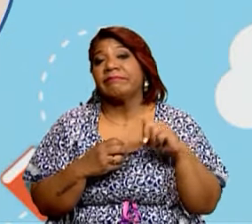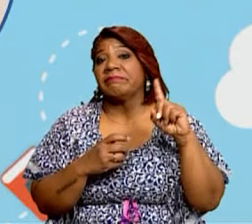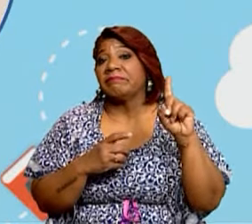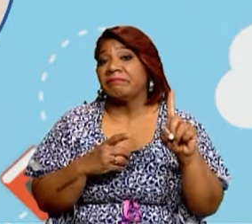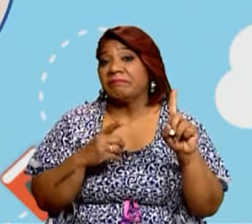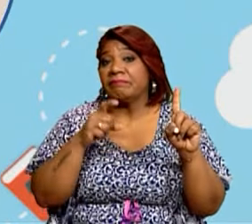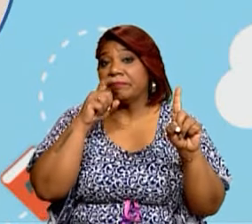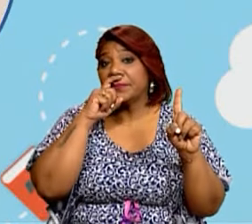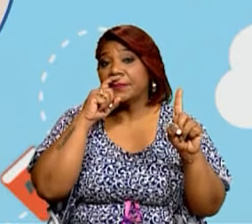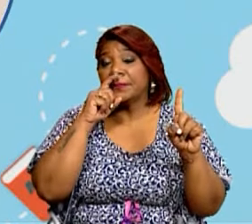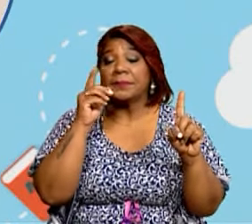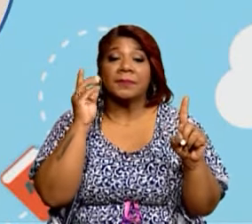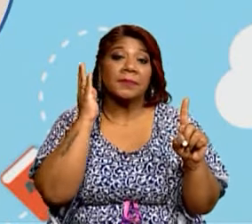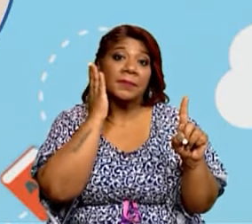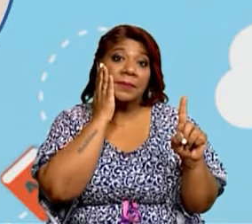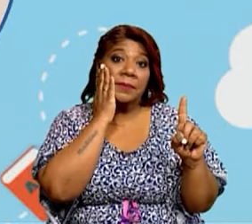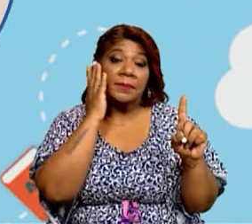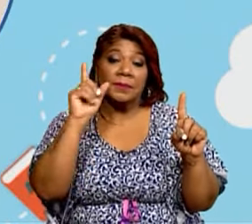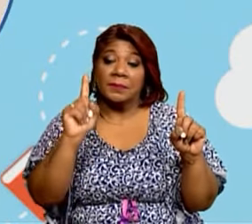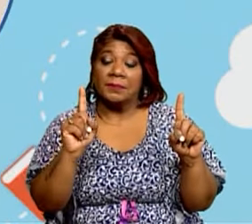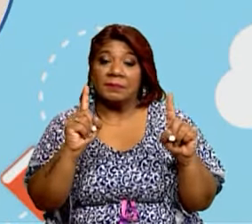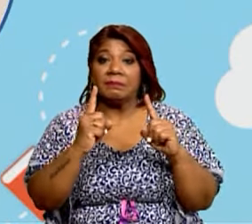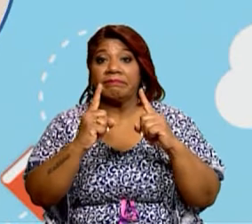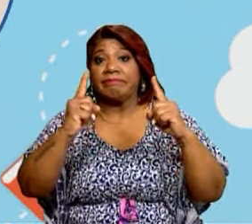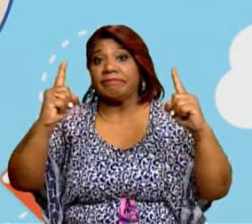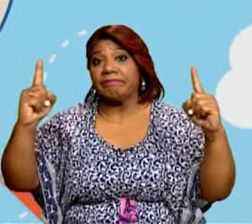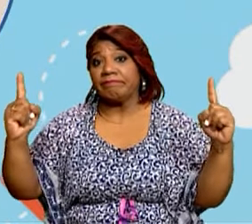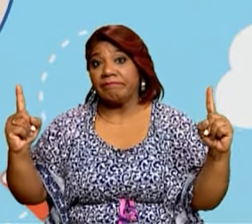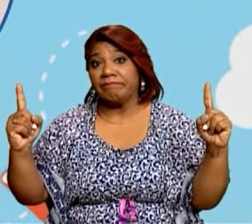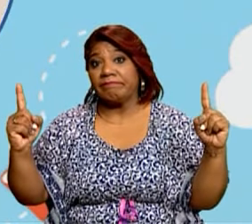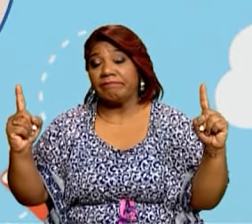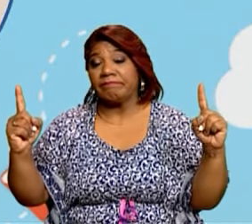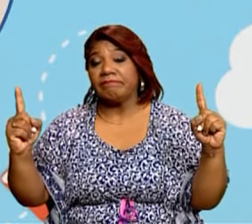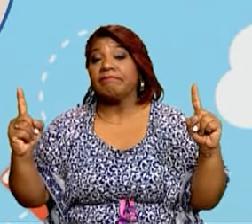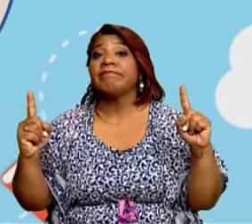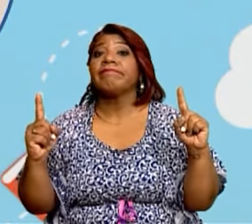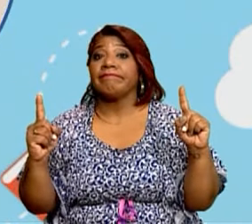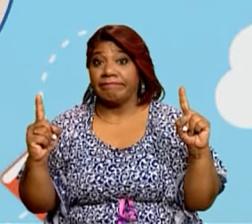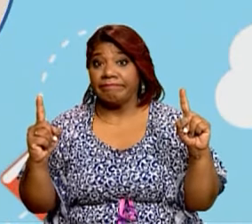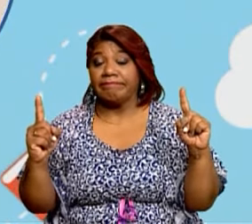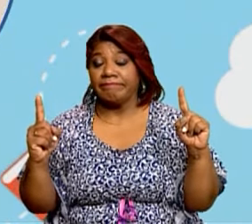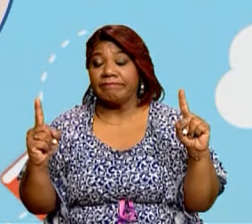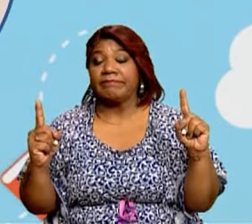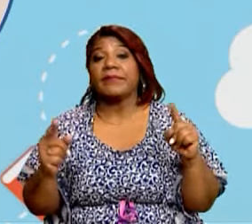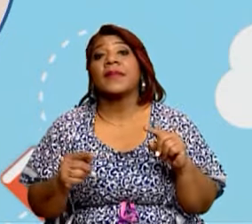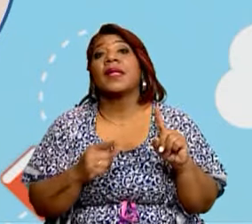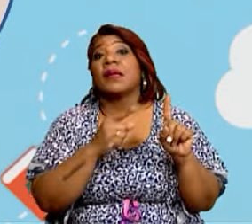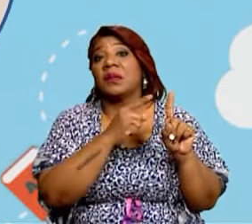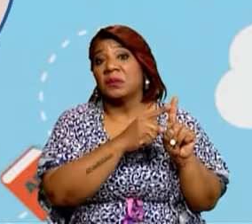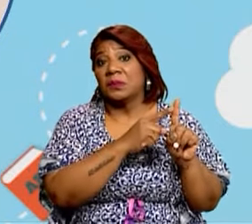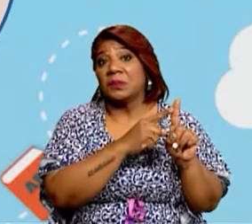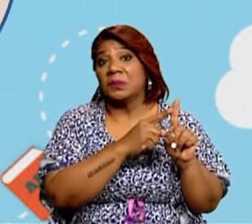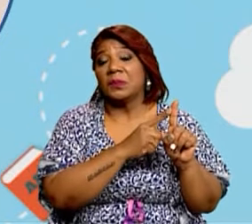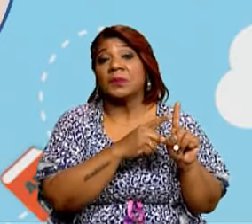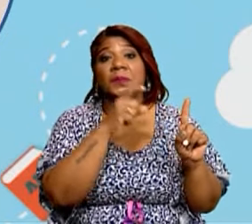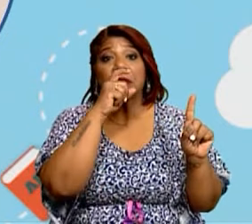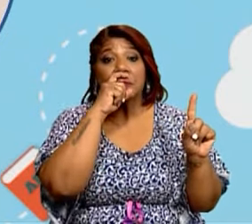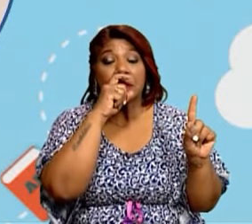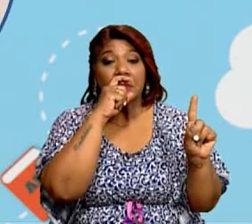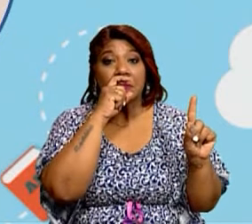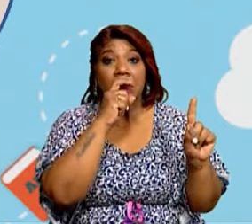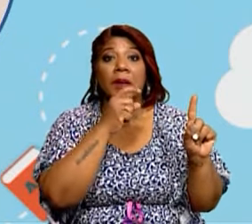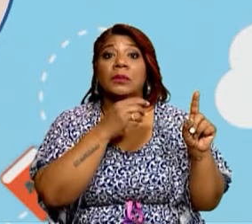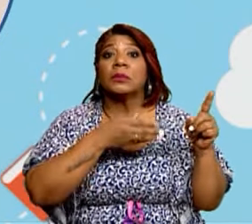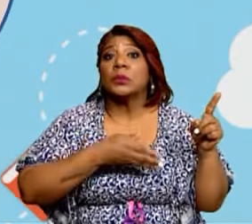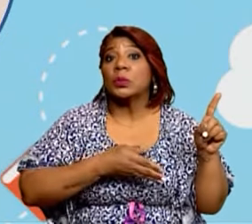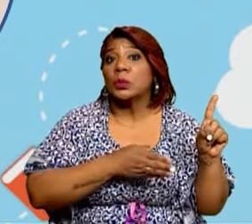o en ocasiones madres e hijos o el padre y los hijos viven solos y toman la